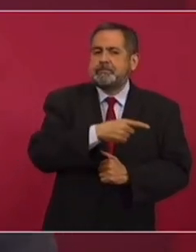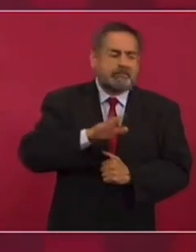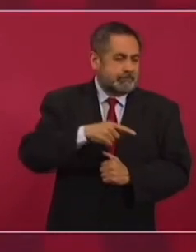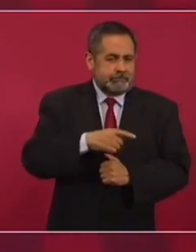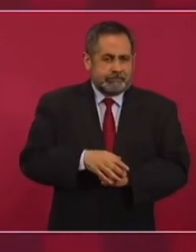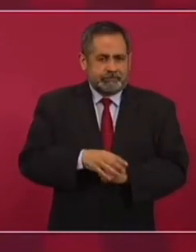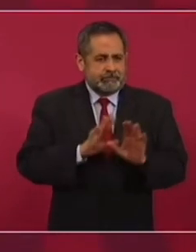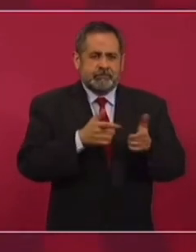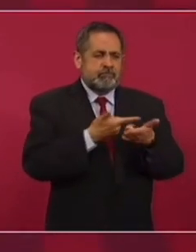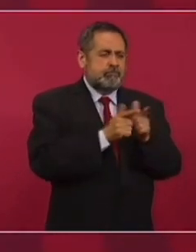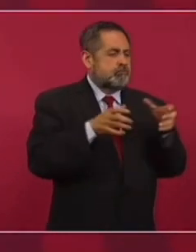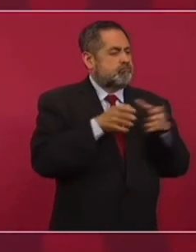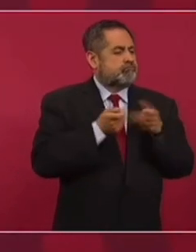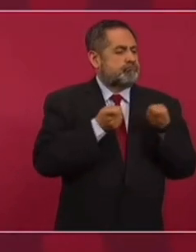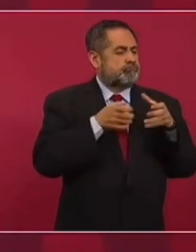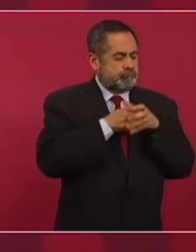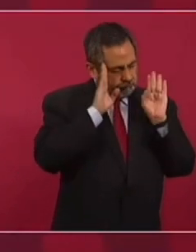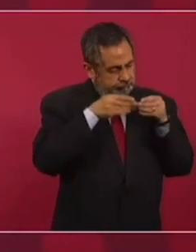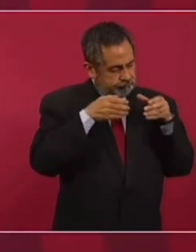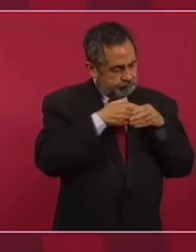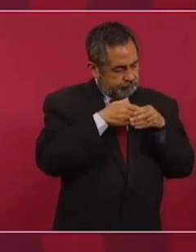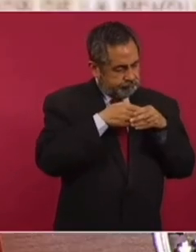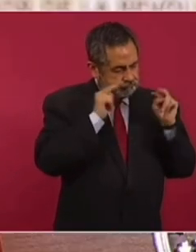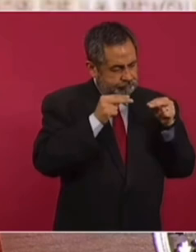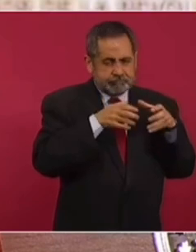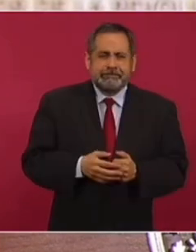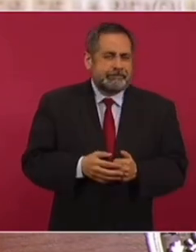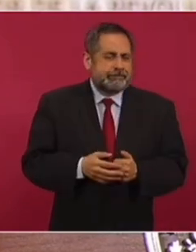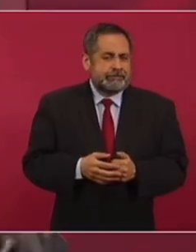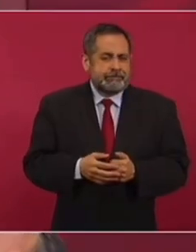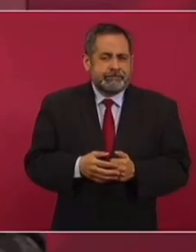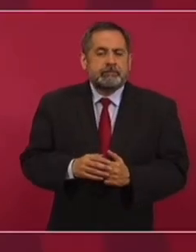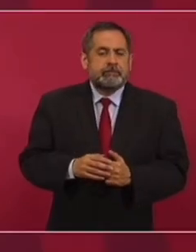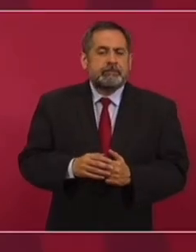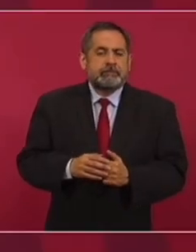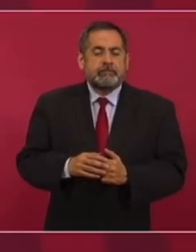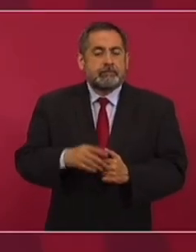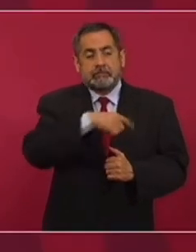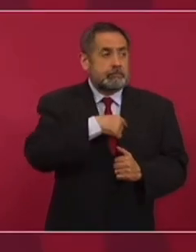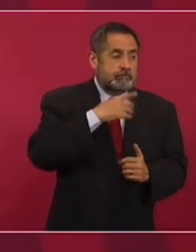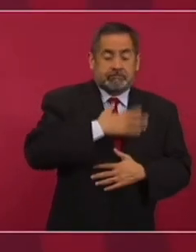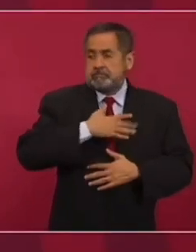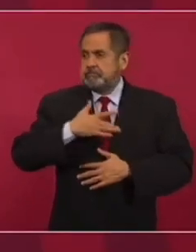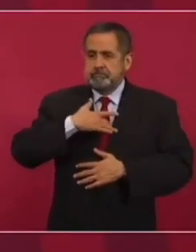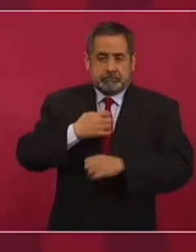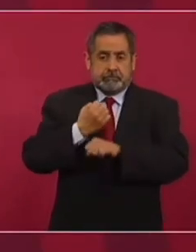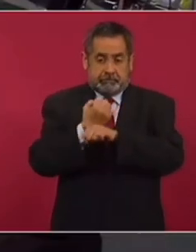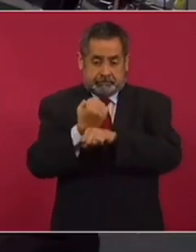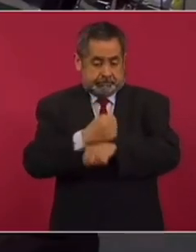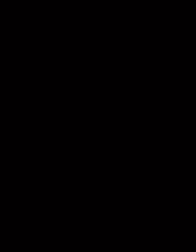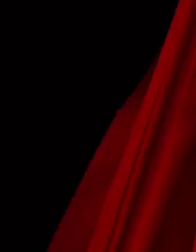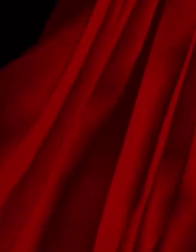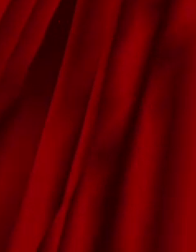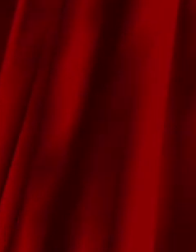oligarquía o un sector que se cree de sangre azul.